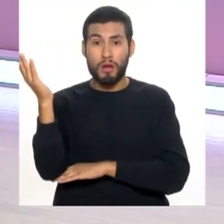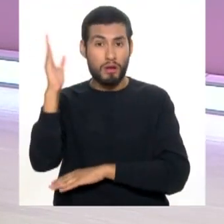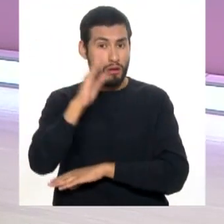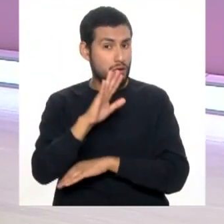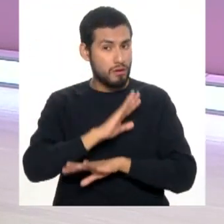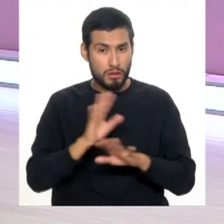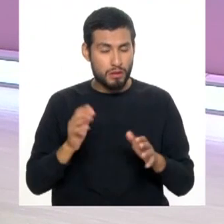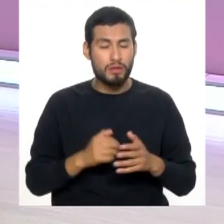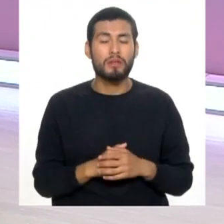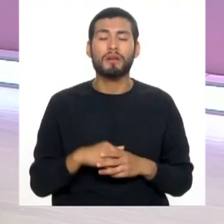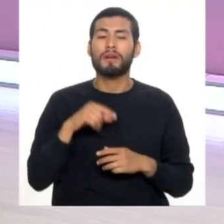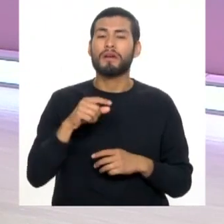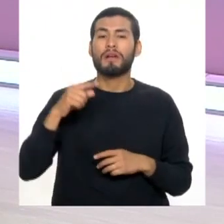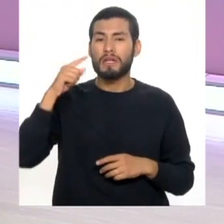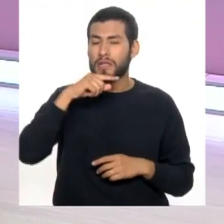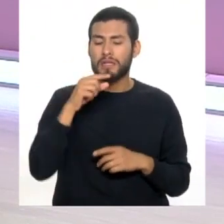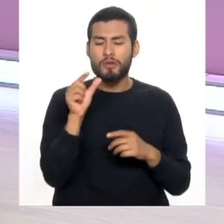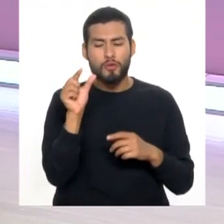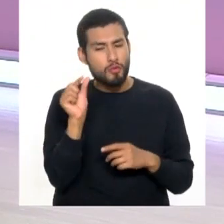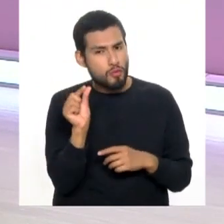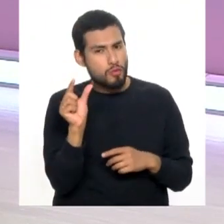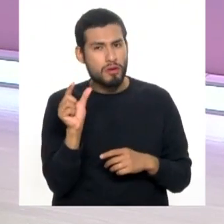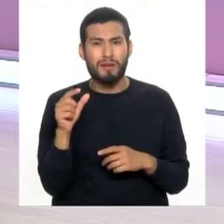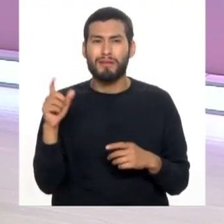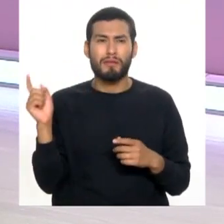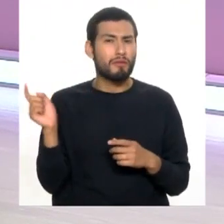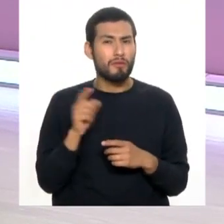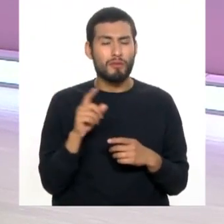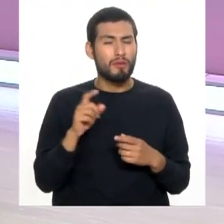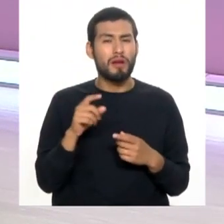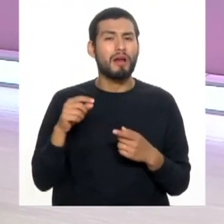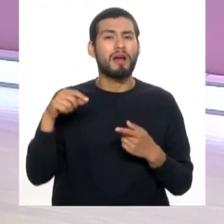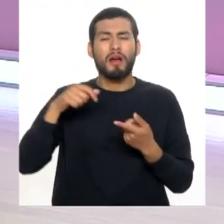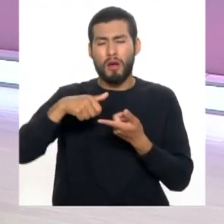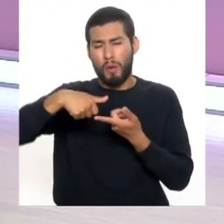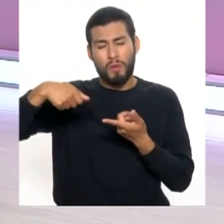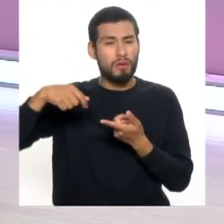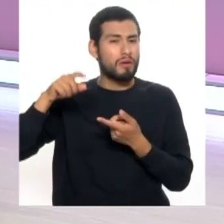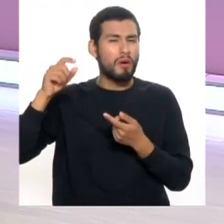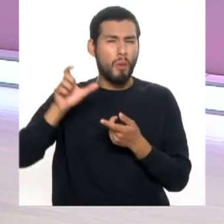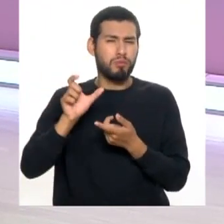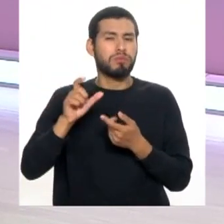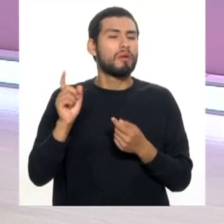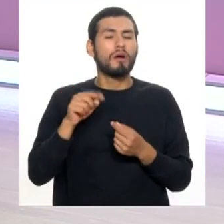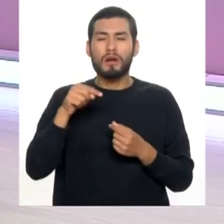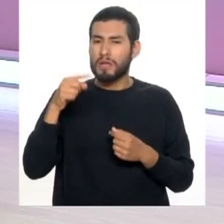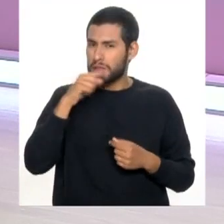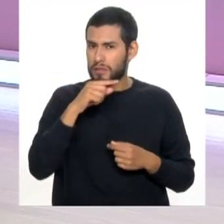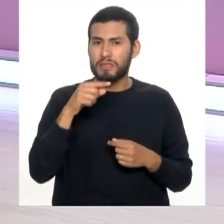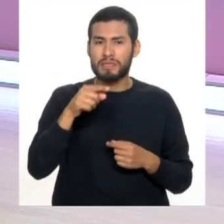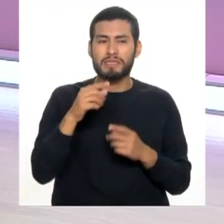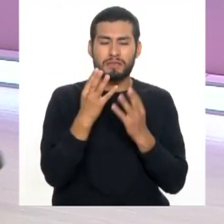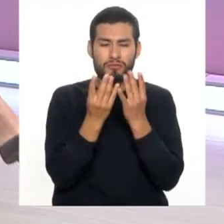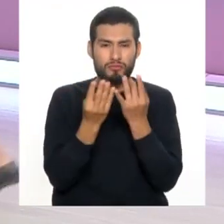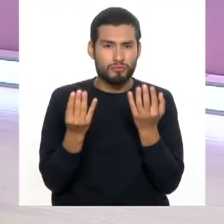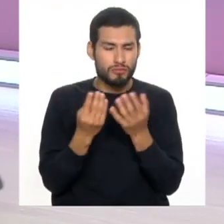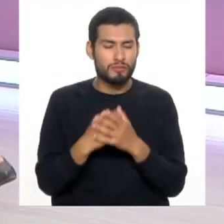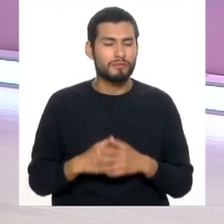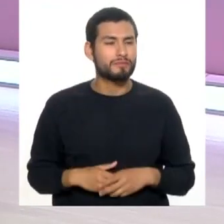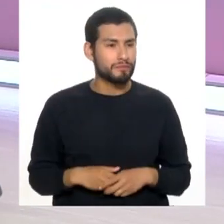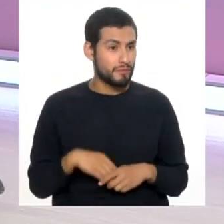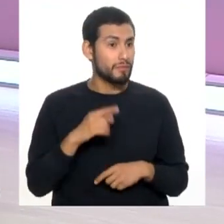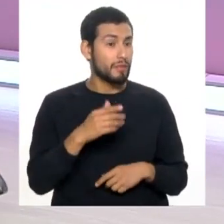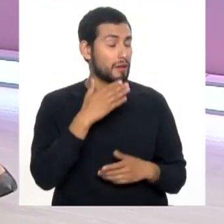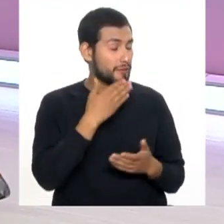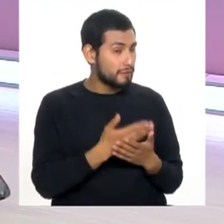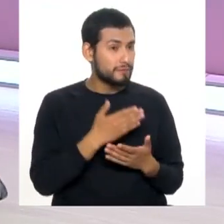cepillado es por tamaños. No gasa, no dedal, siempre el cepillo con cerdas. El mensaje nos quedó muy claro.